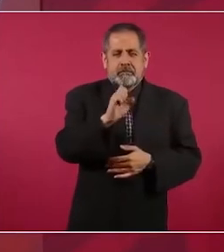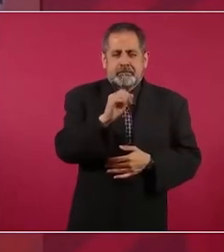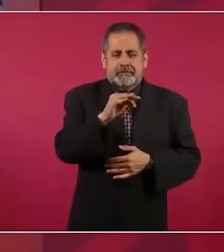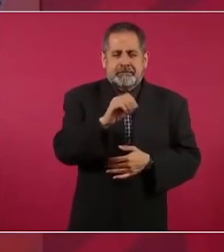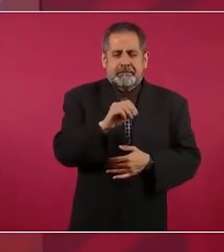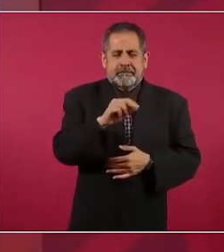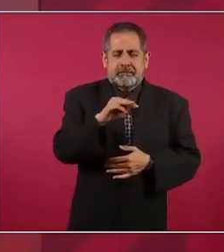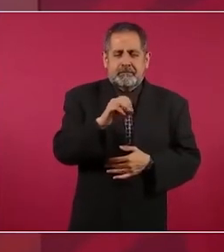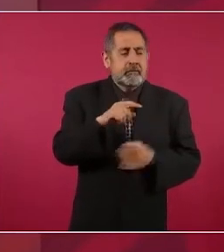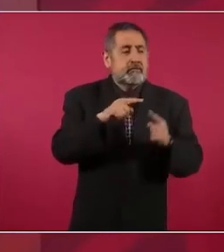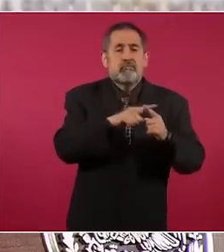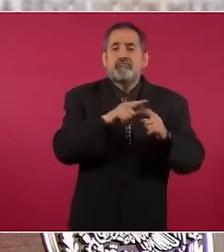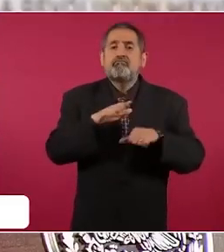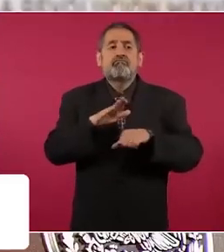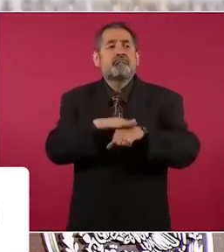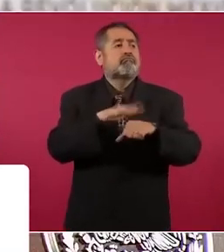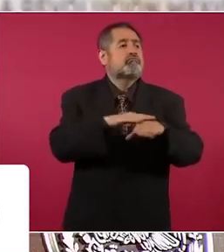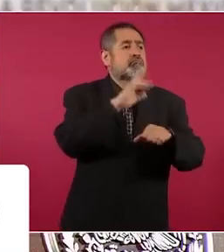por Peña.